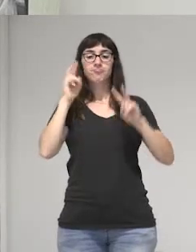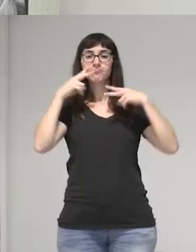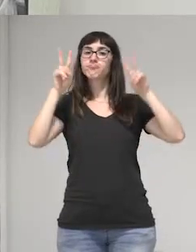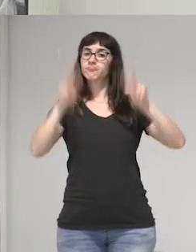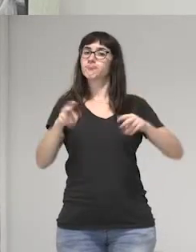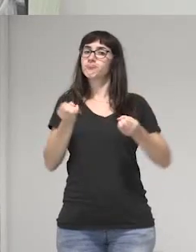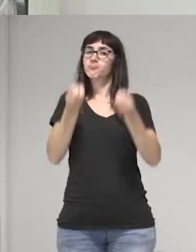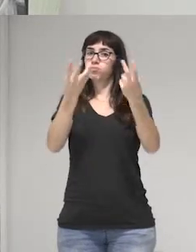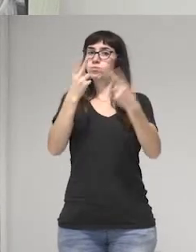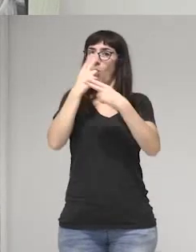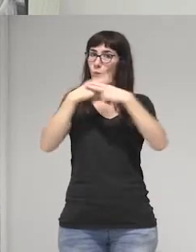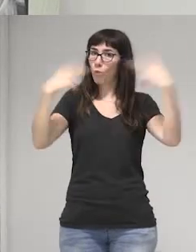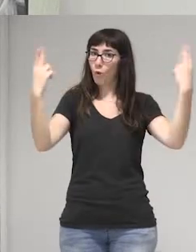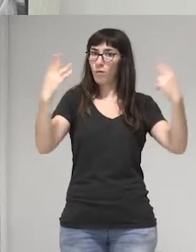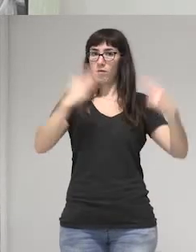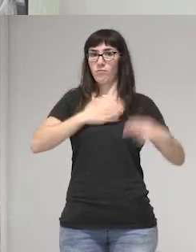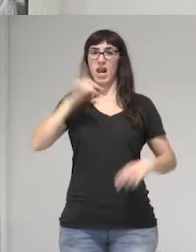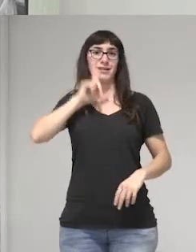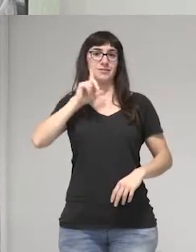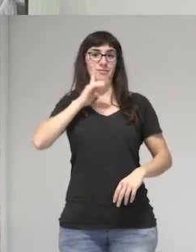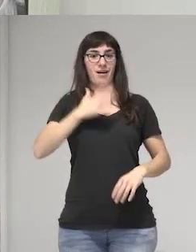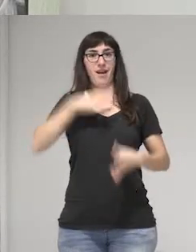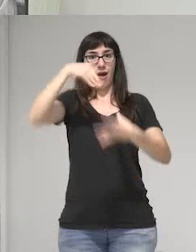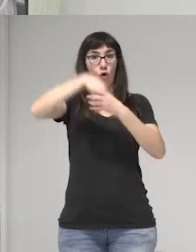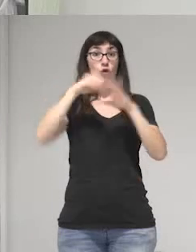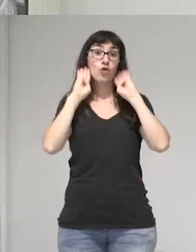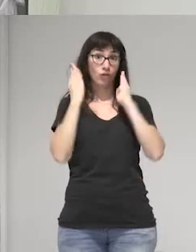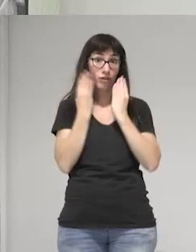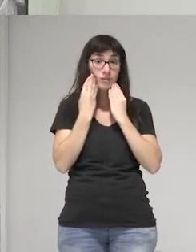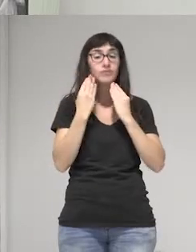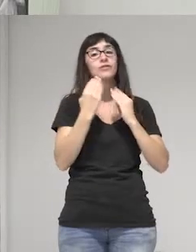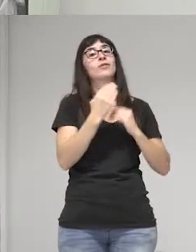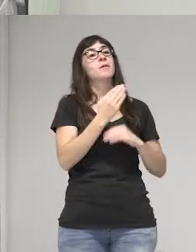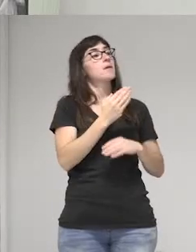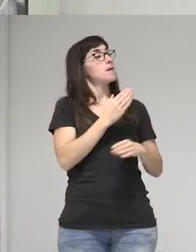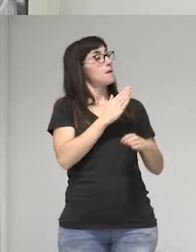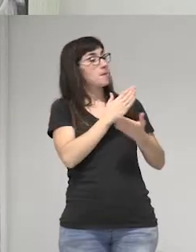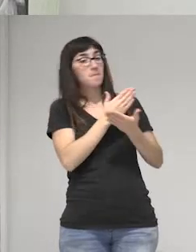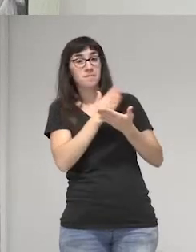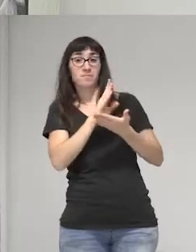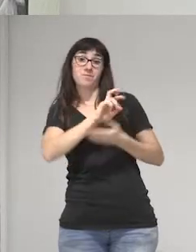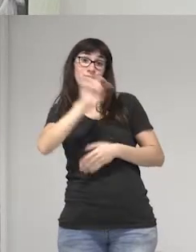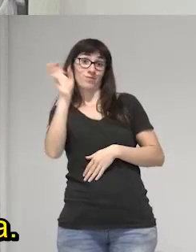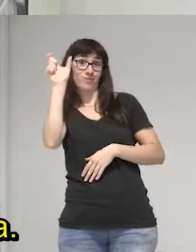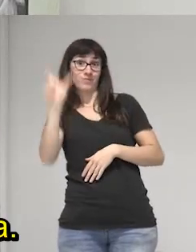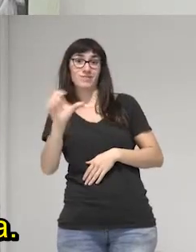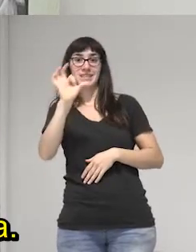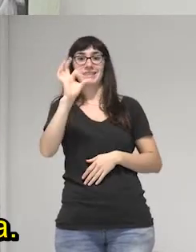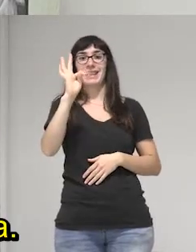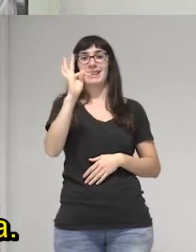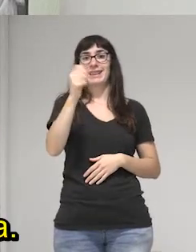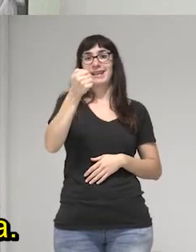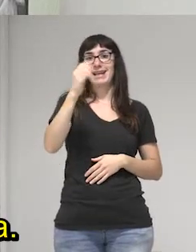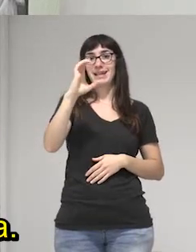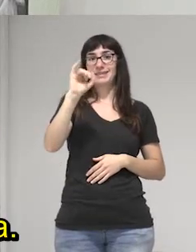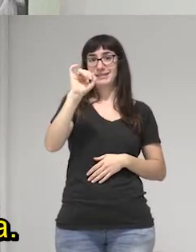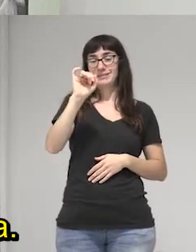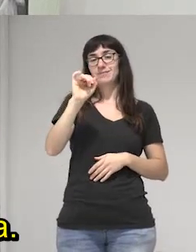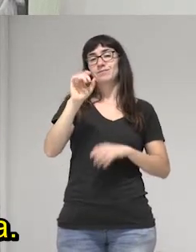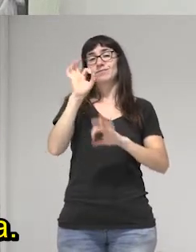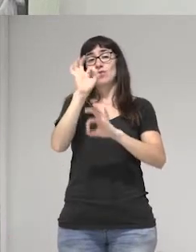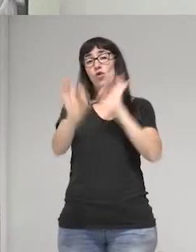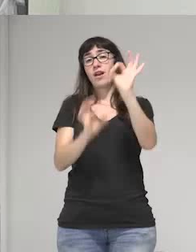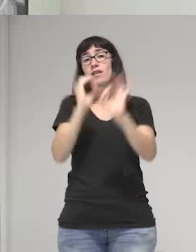lesbiana abiertamente en el Congreso y por otro lado a Stacey Velázquez Básquez de la organización Otras de